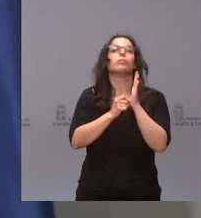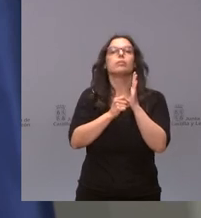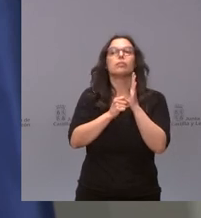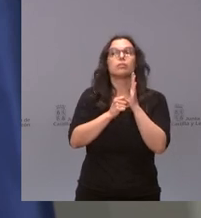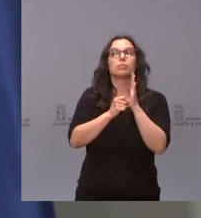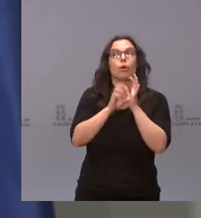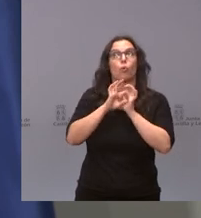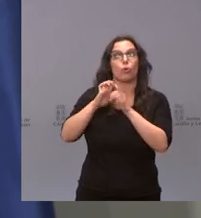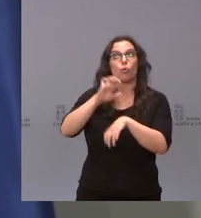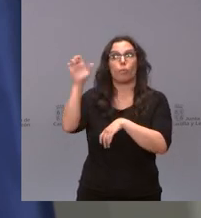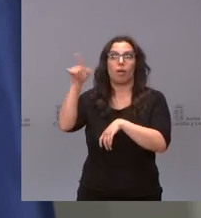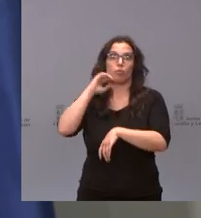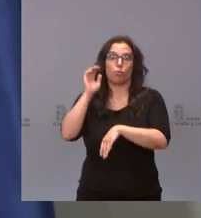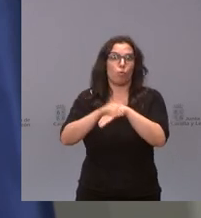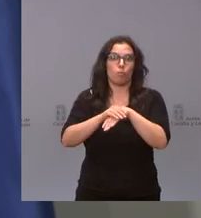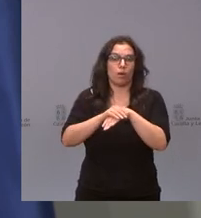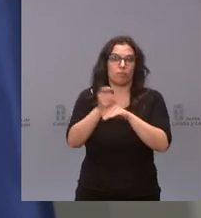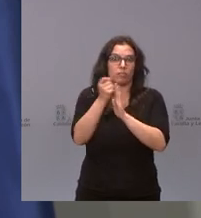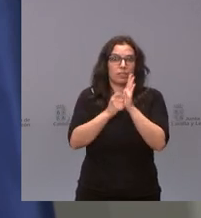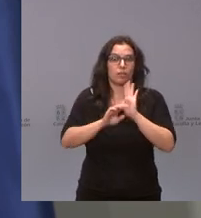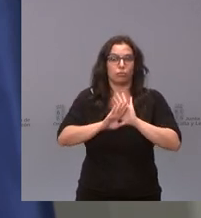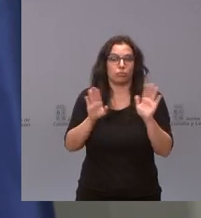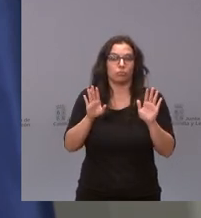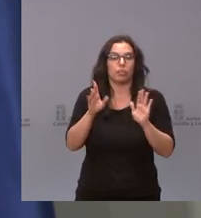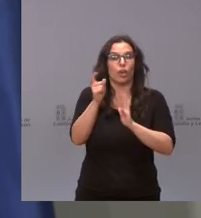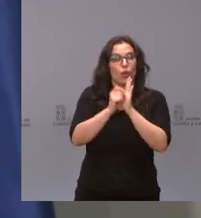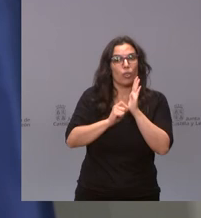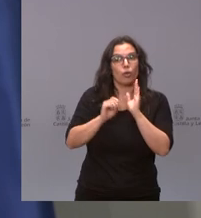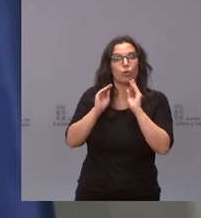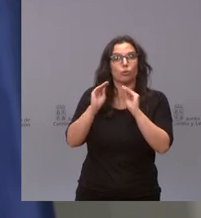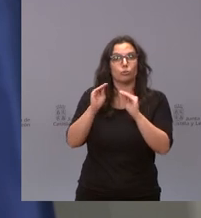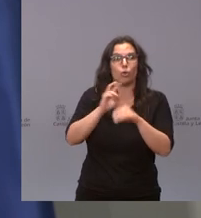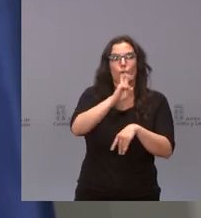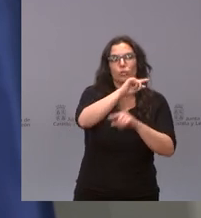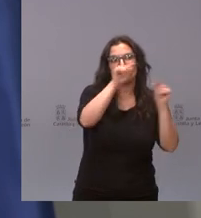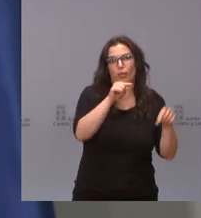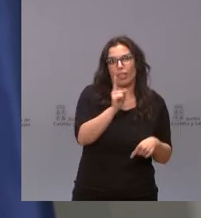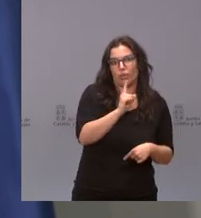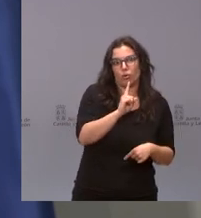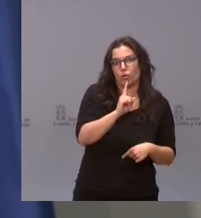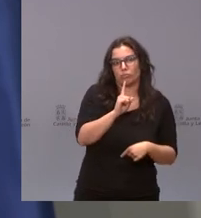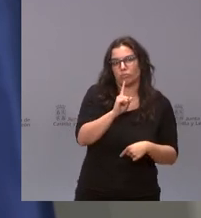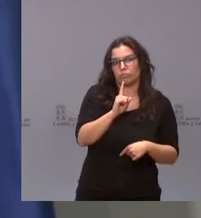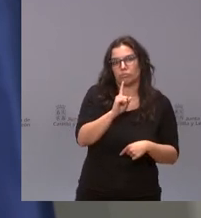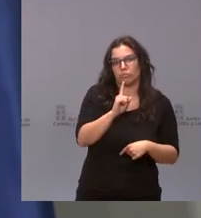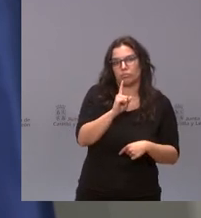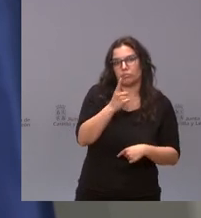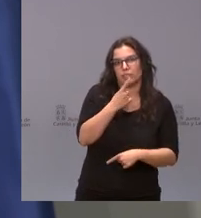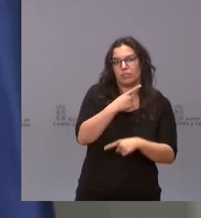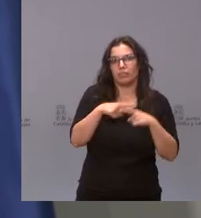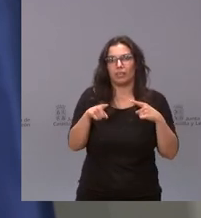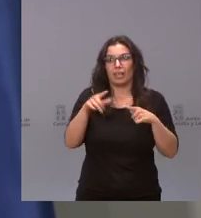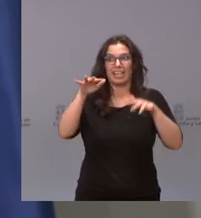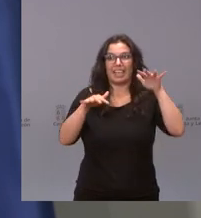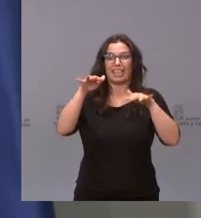Unión Europea y por eso están en unas condiciones en las cuales no están otras provincias entonces nadie pretende igualarlas porque es que no se